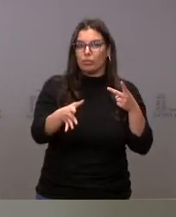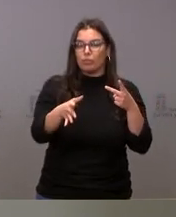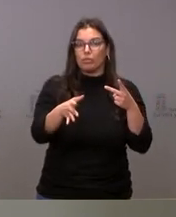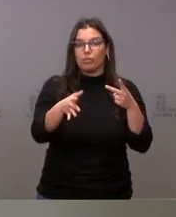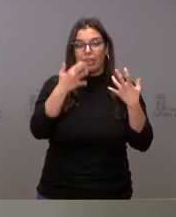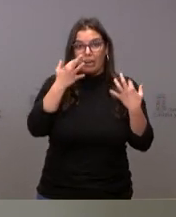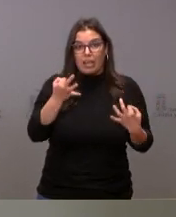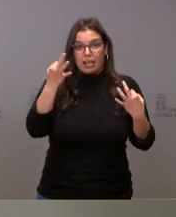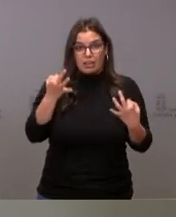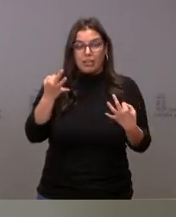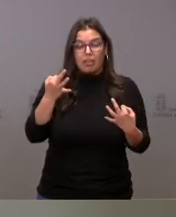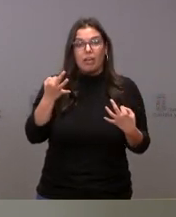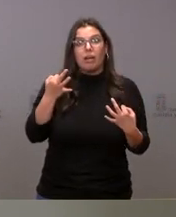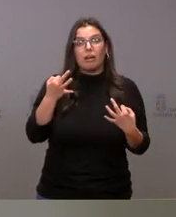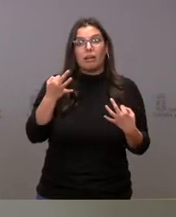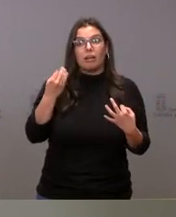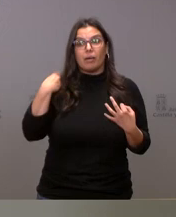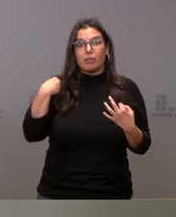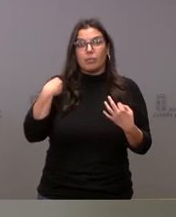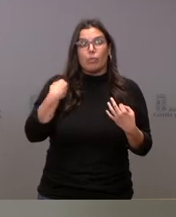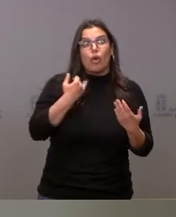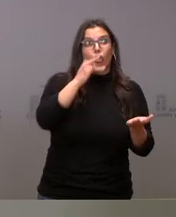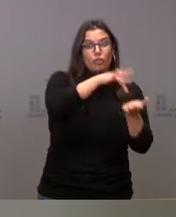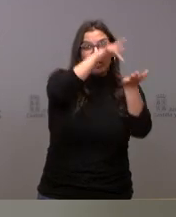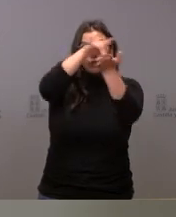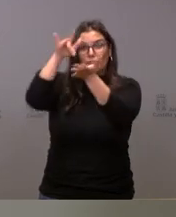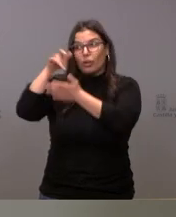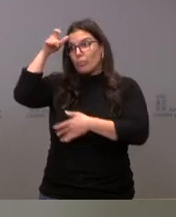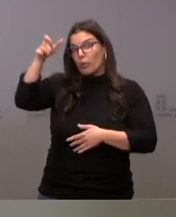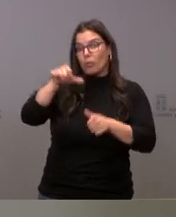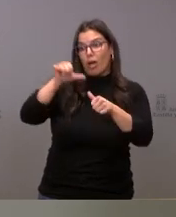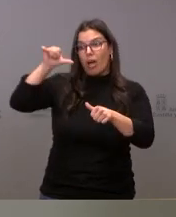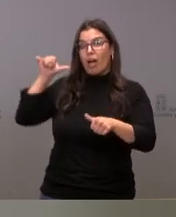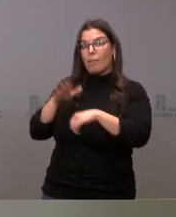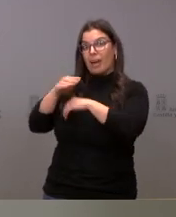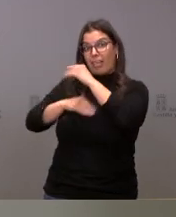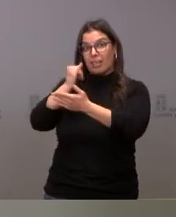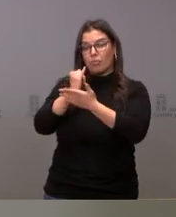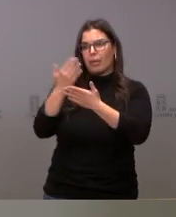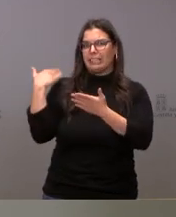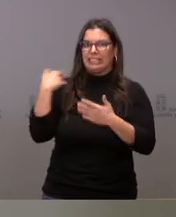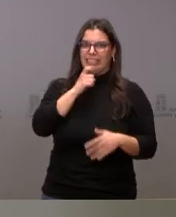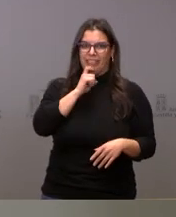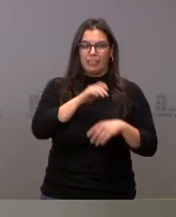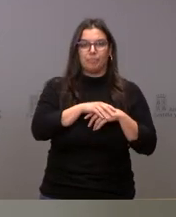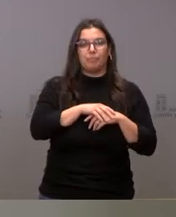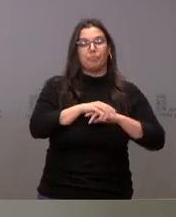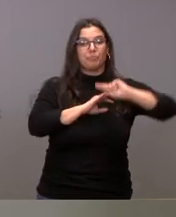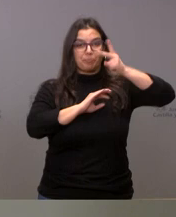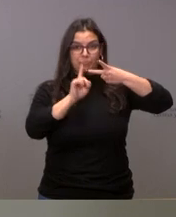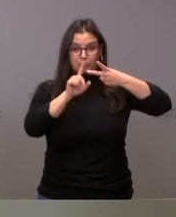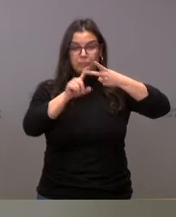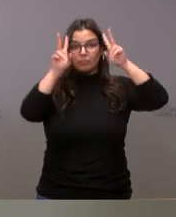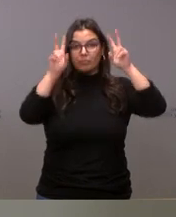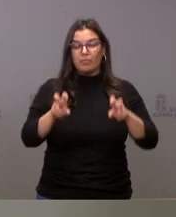realmente por la extensión a ese medio rural, que en otras ocasiones ha tenido más dificultades a la hora de realización de estas pruebas. En segundo lugar, sobre la denuncia de